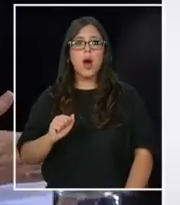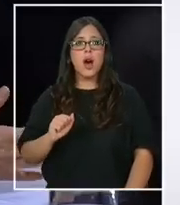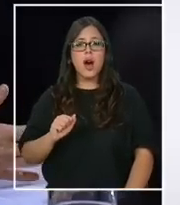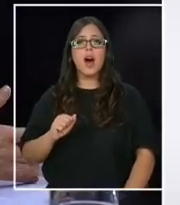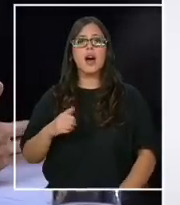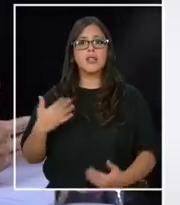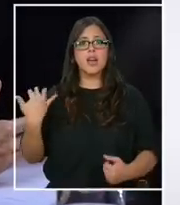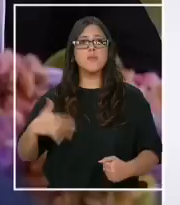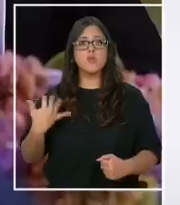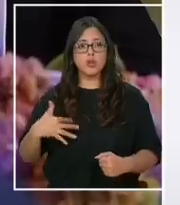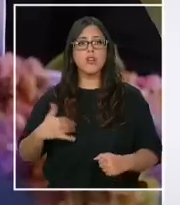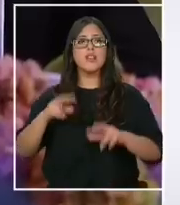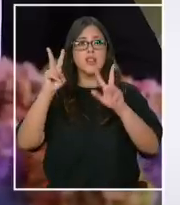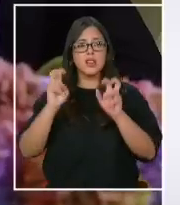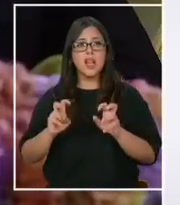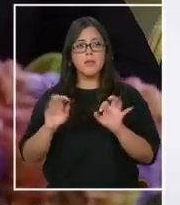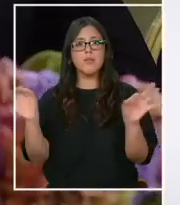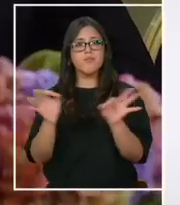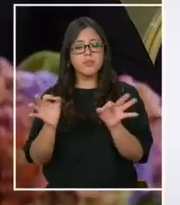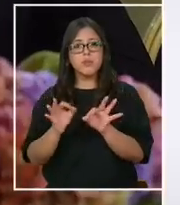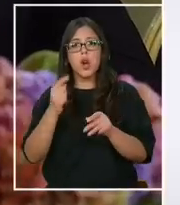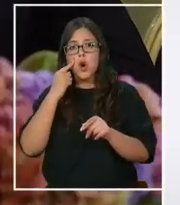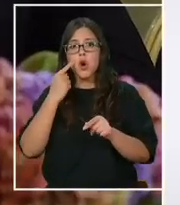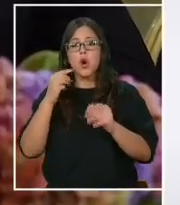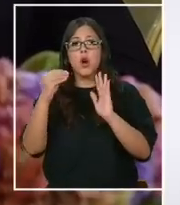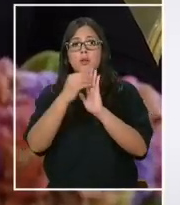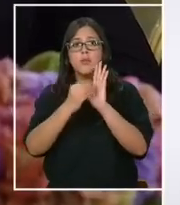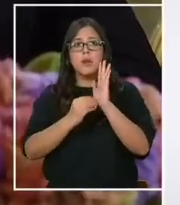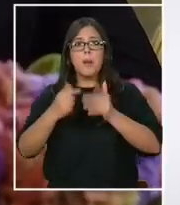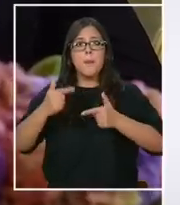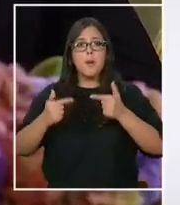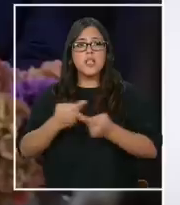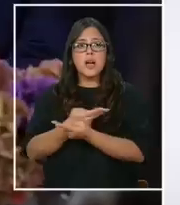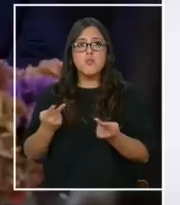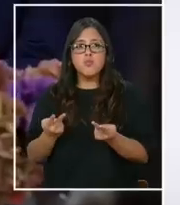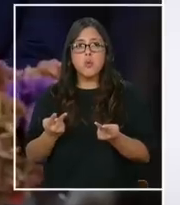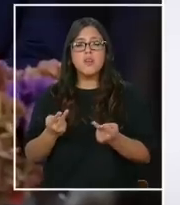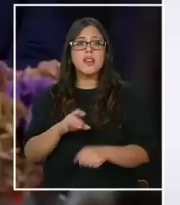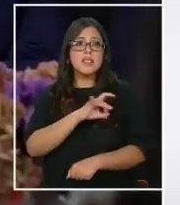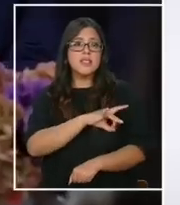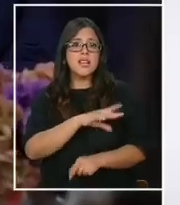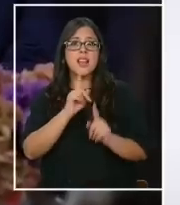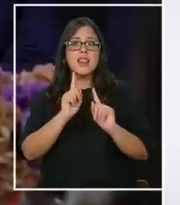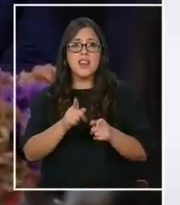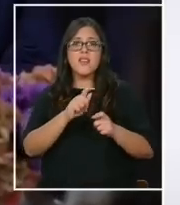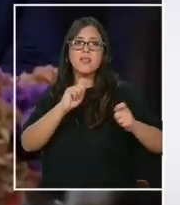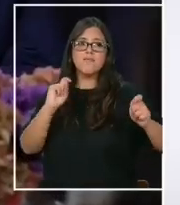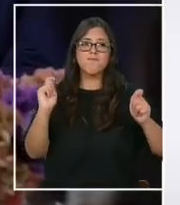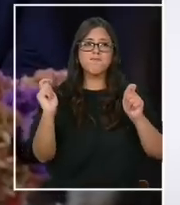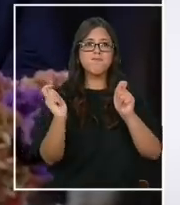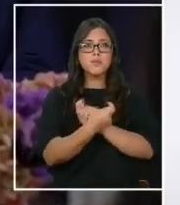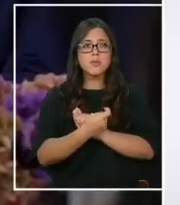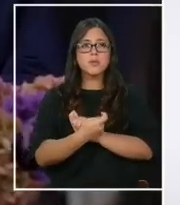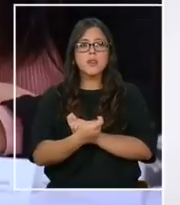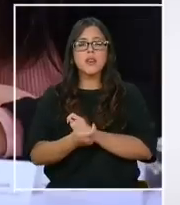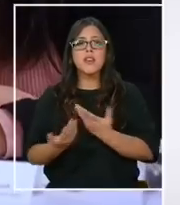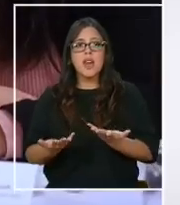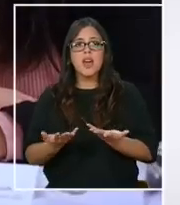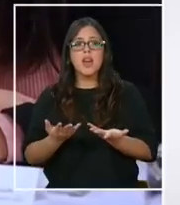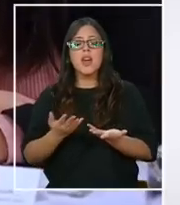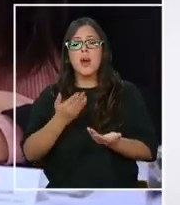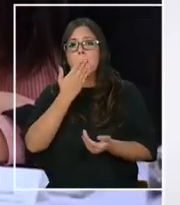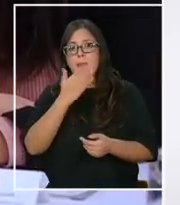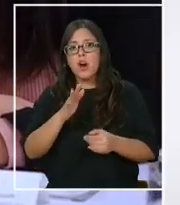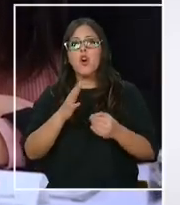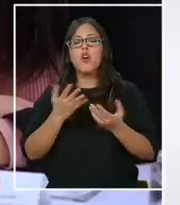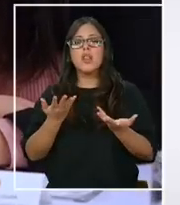fundamental, que es que efectivamente las políticas públicas que se implementan en Chile deben traducirse en mejoramiento de